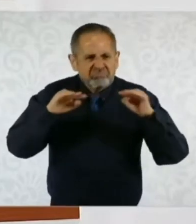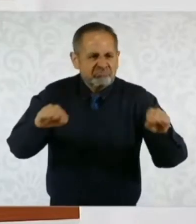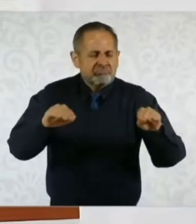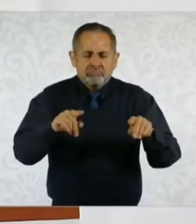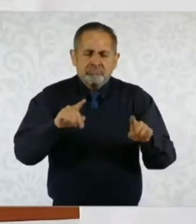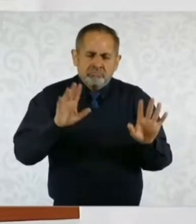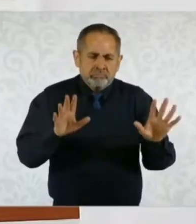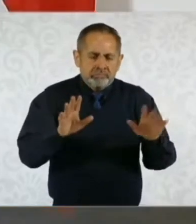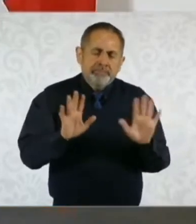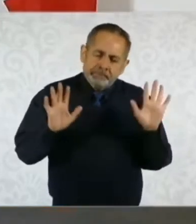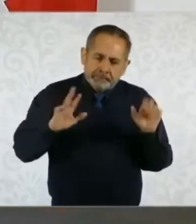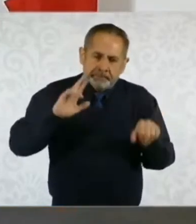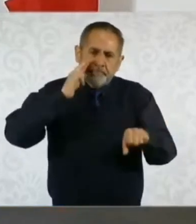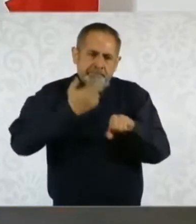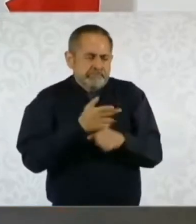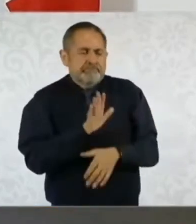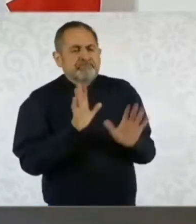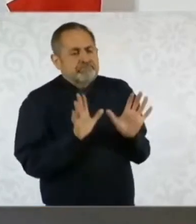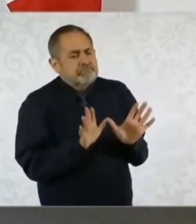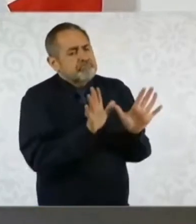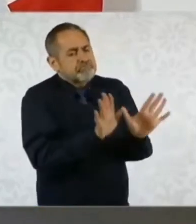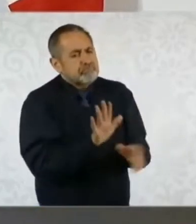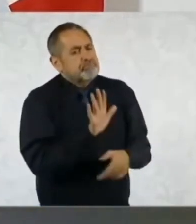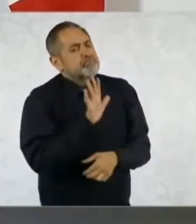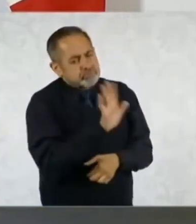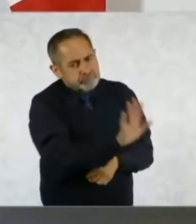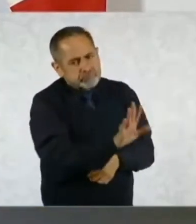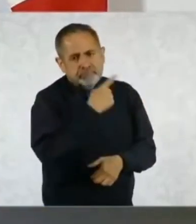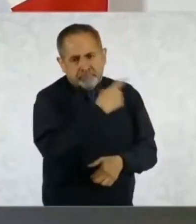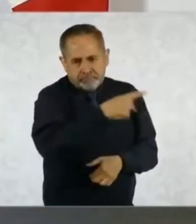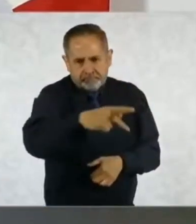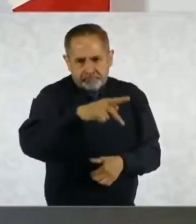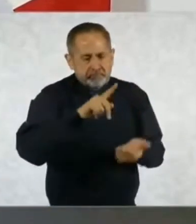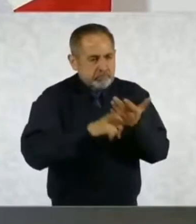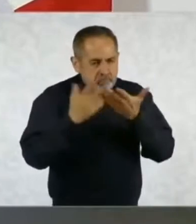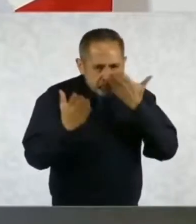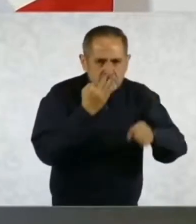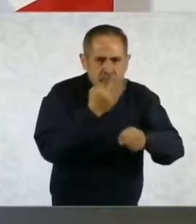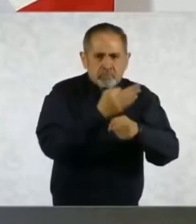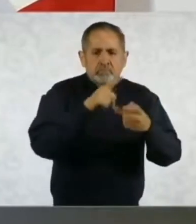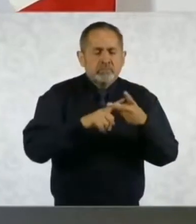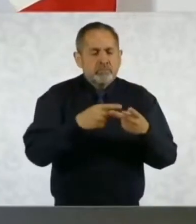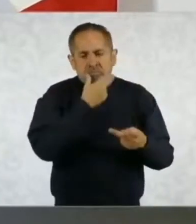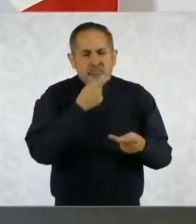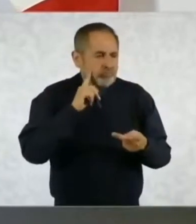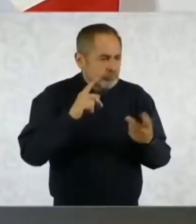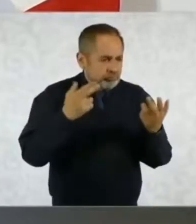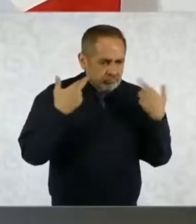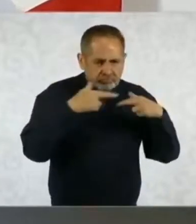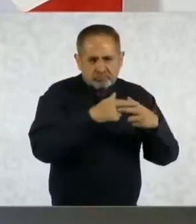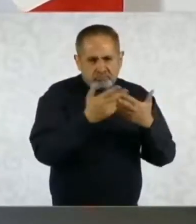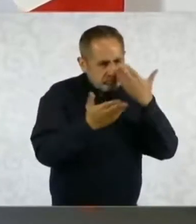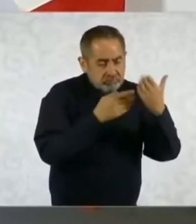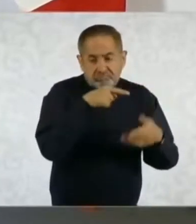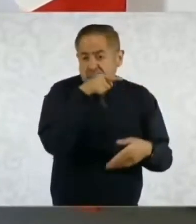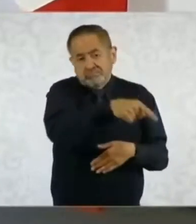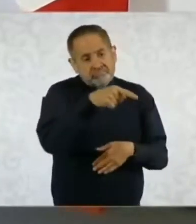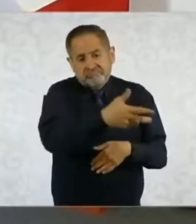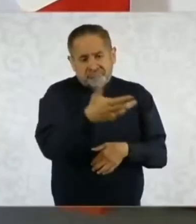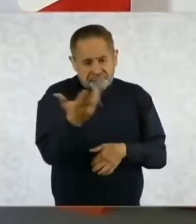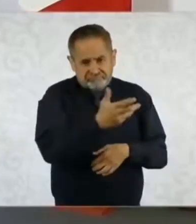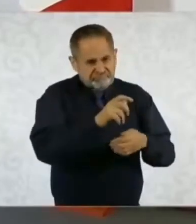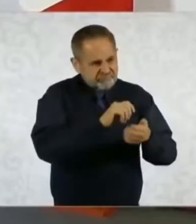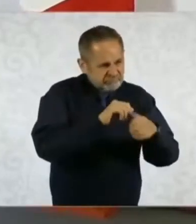Le corresponde a la propia universidad, a los universitarios, a las universitarias, transformar a la